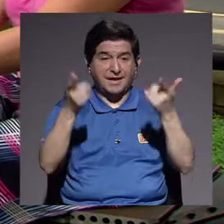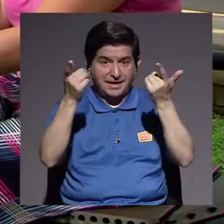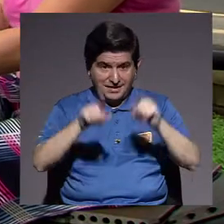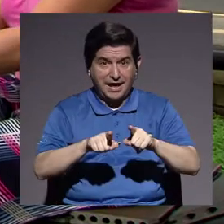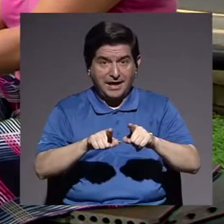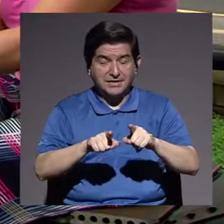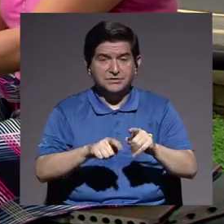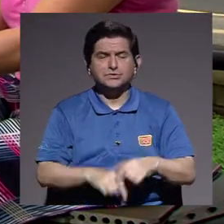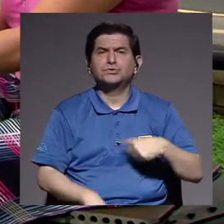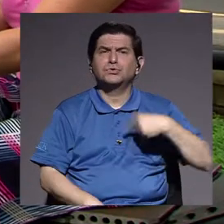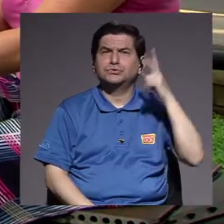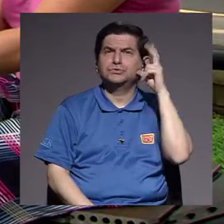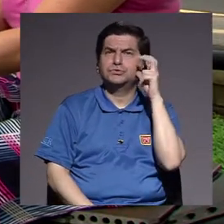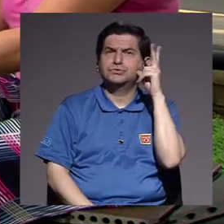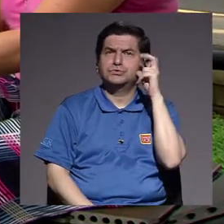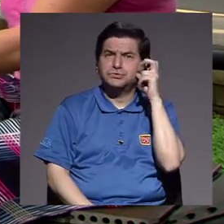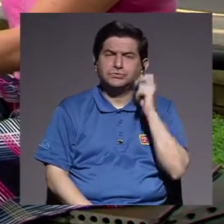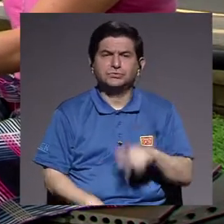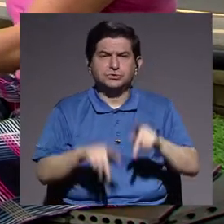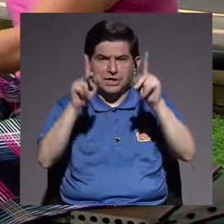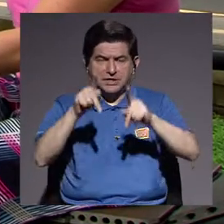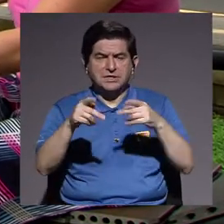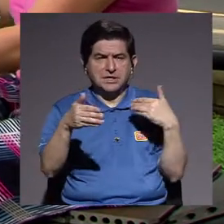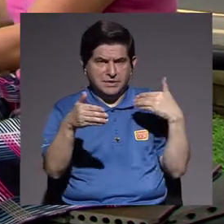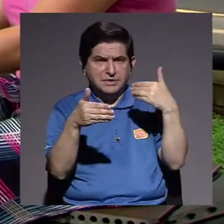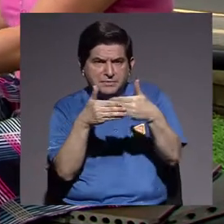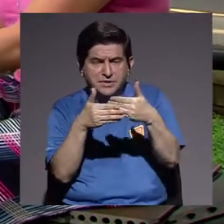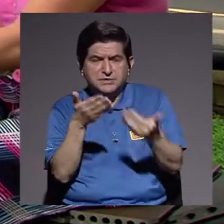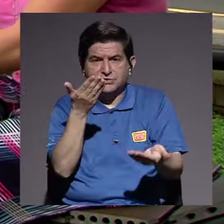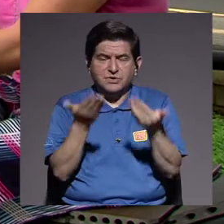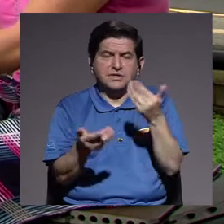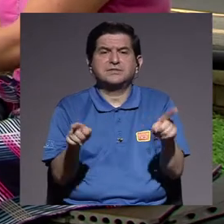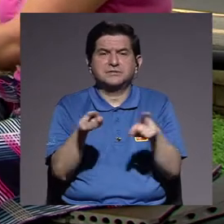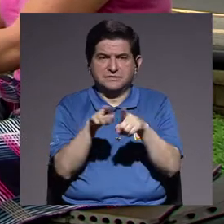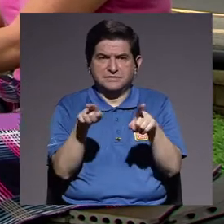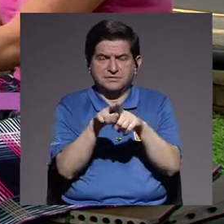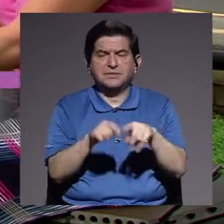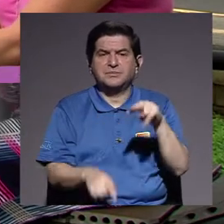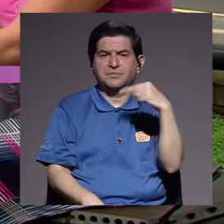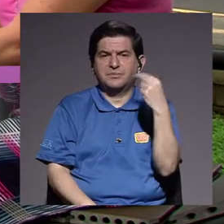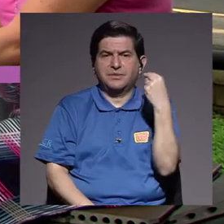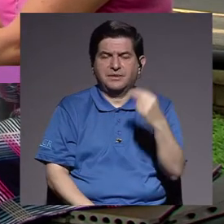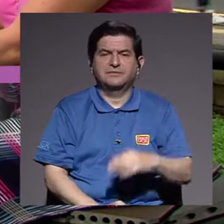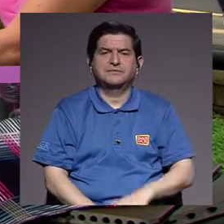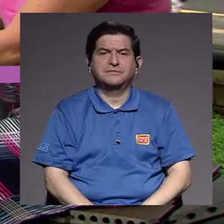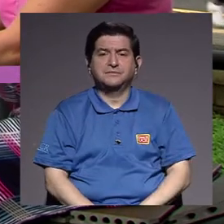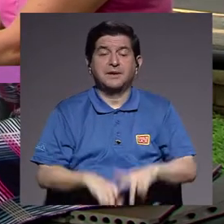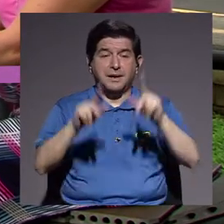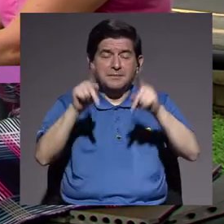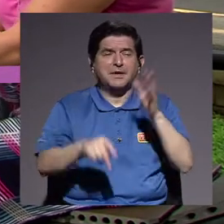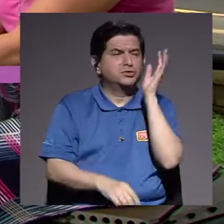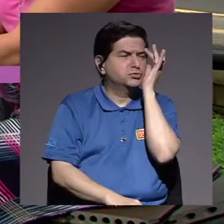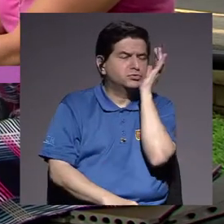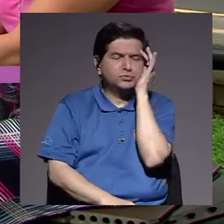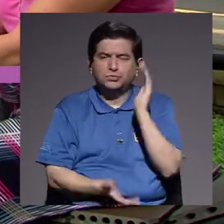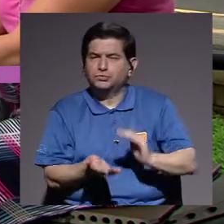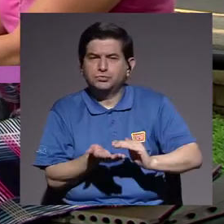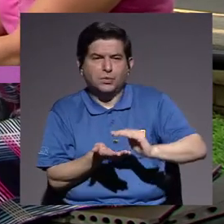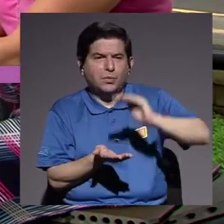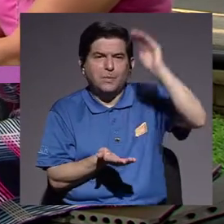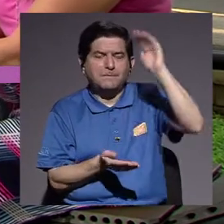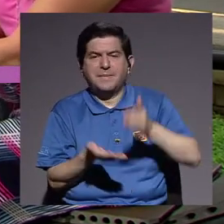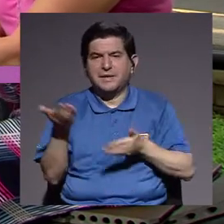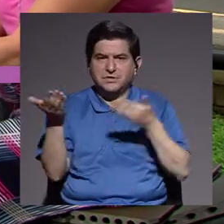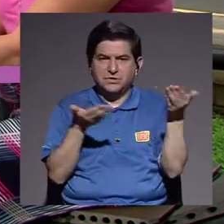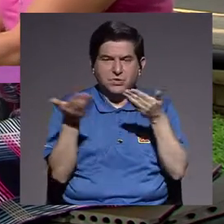que he escuchado de personas cercanas, o que se yo salió también en noticias, de personas preocupadas por el aumento, por ejemplo,